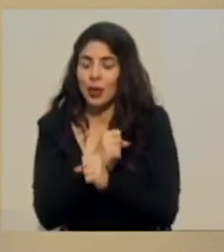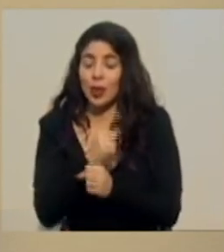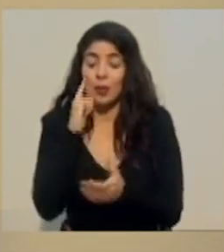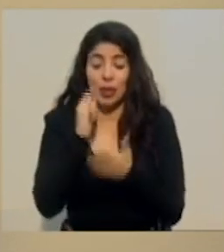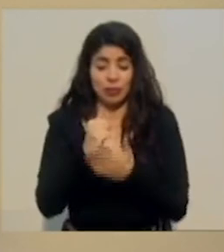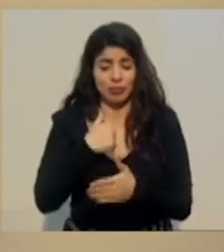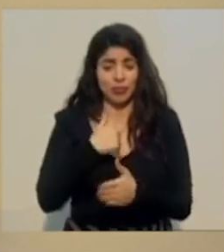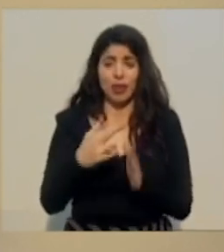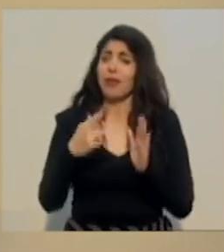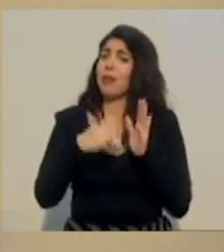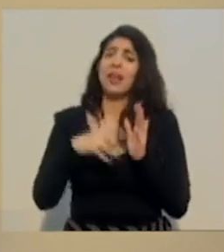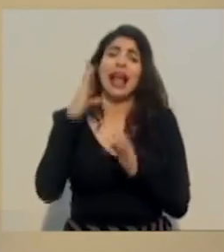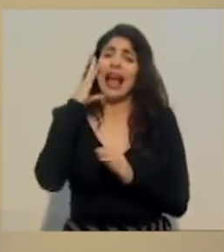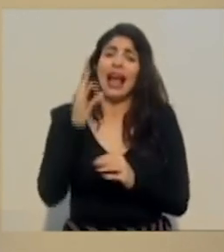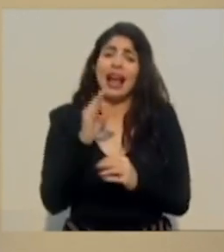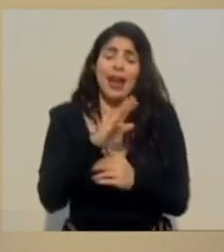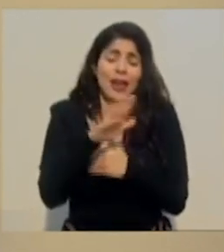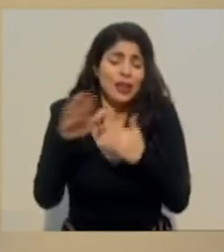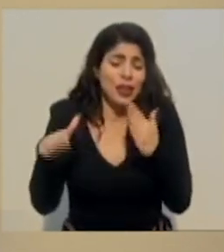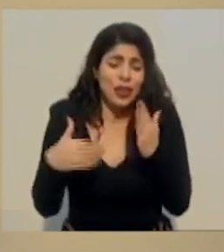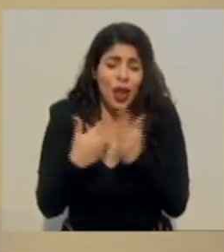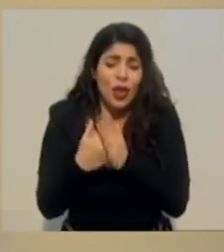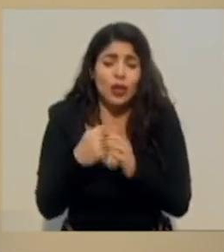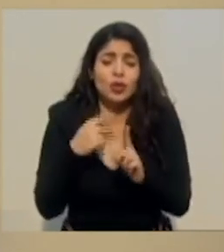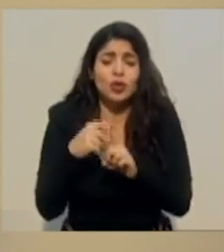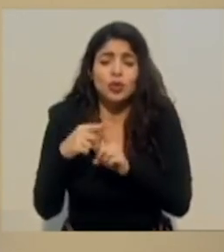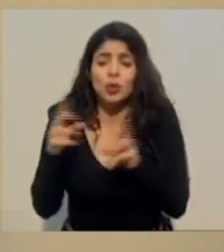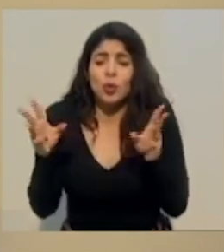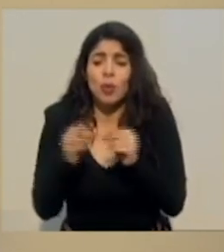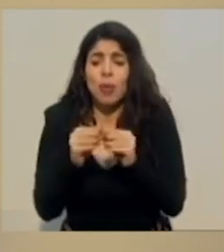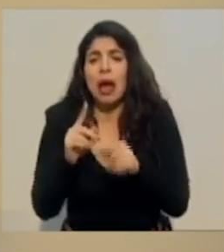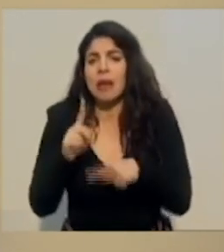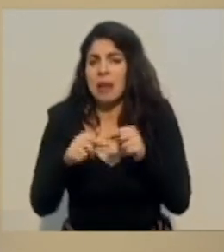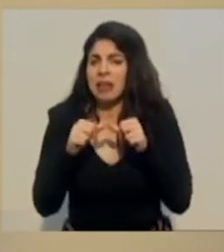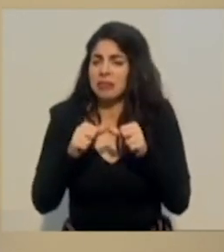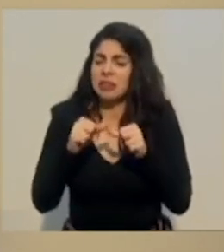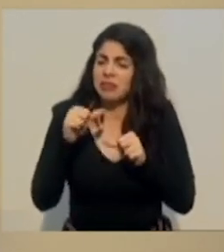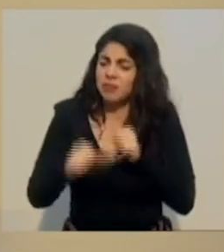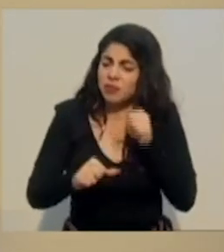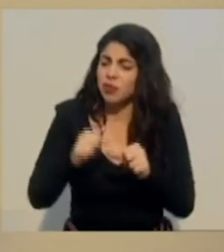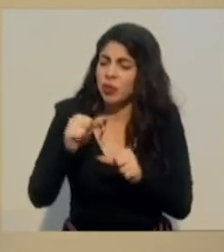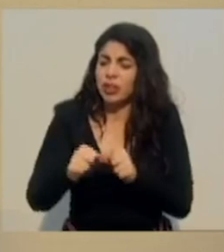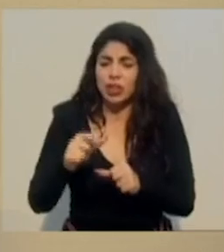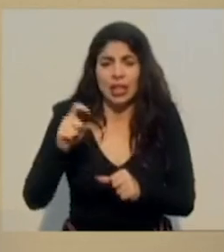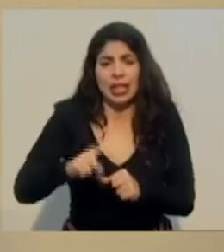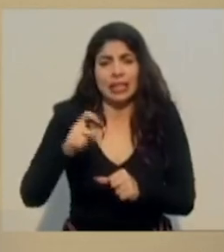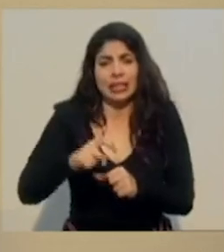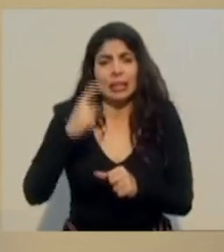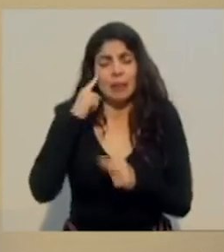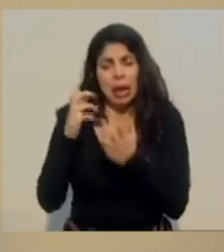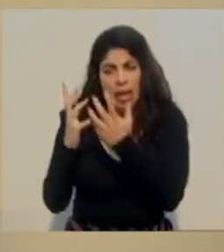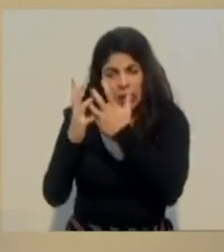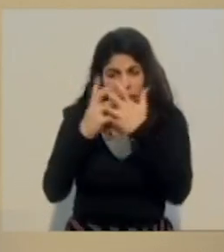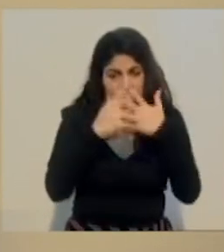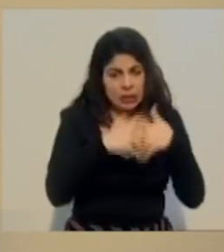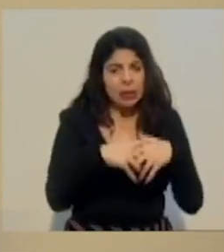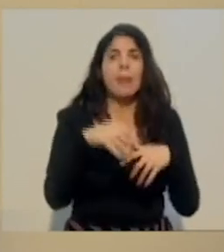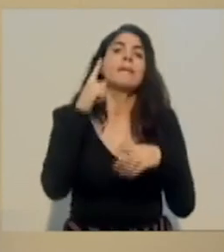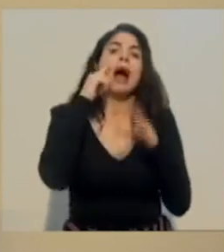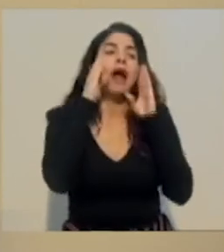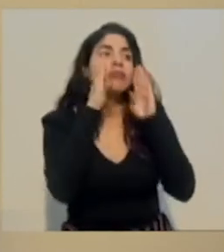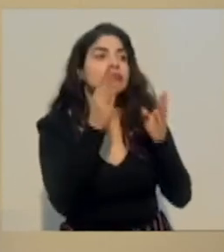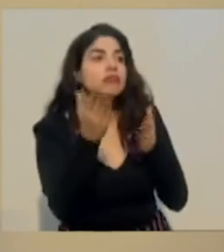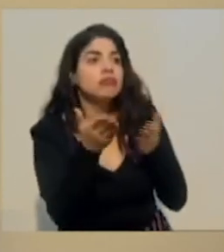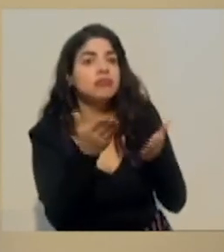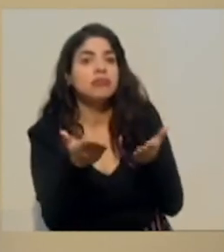reitero, creo que todas sumamos y haremos los esfuerzos necesarios para alinear y ponernos a las órdenes,